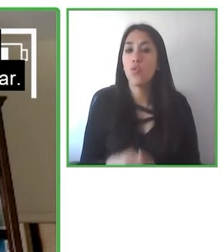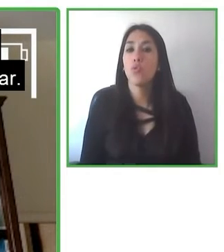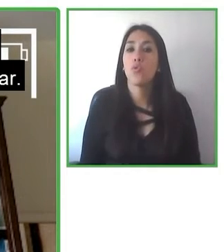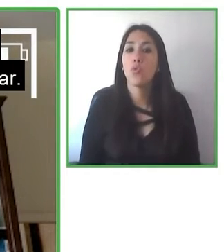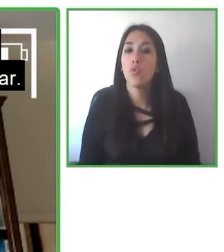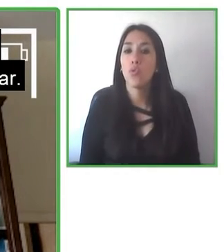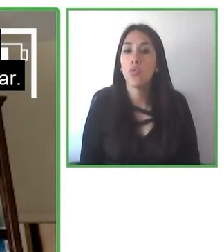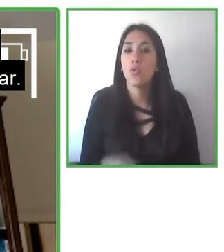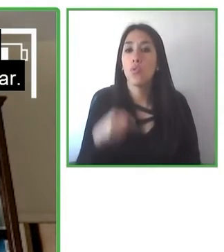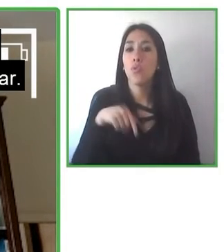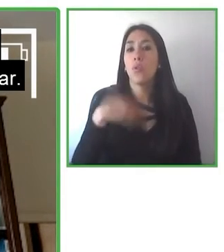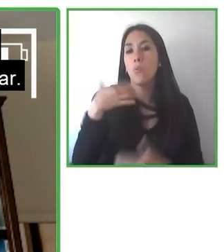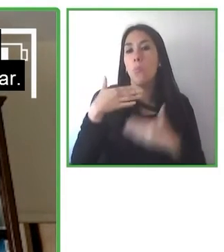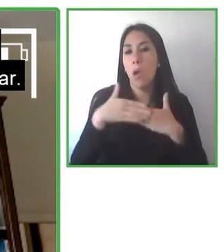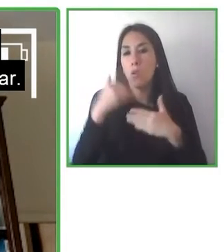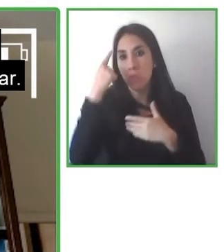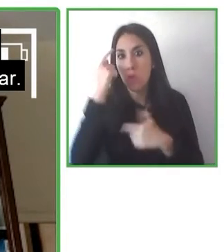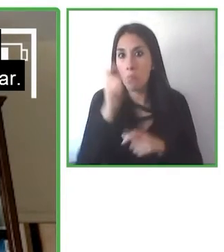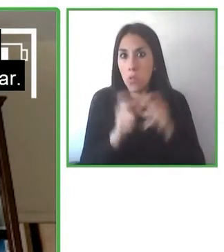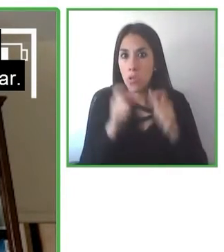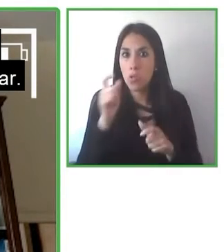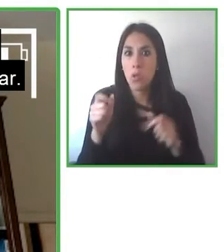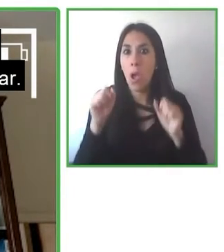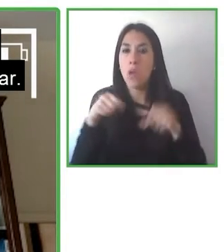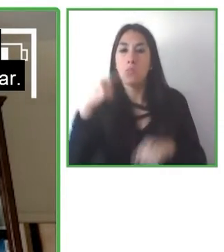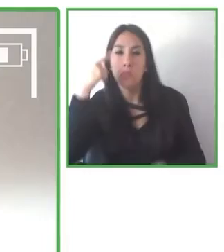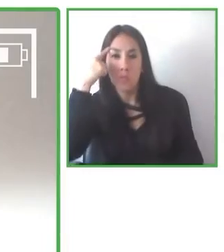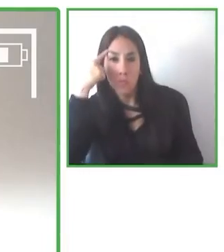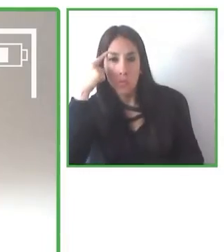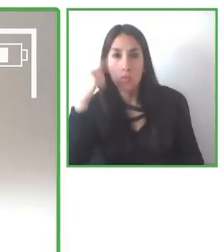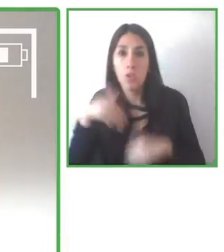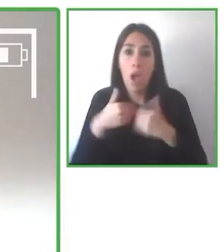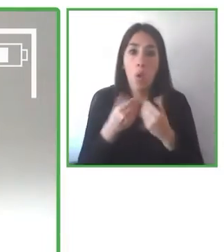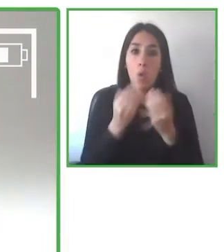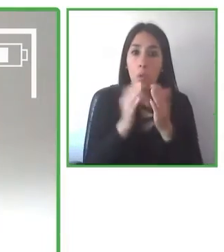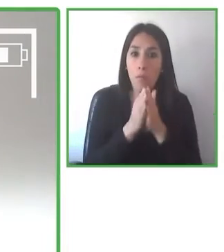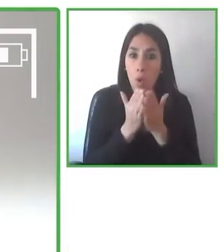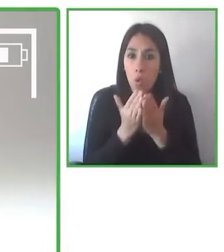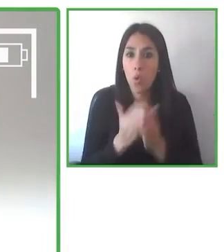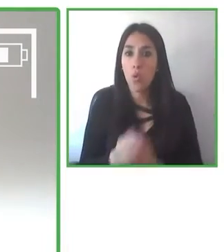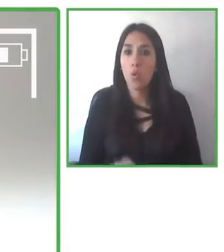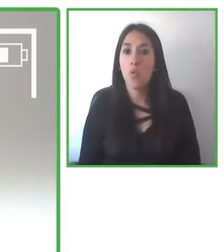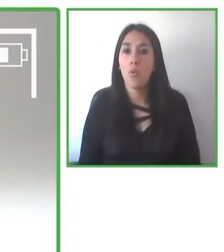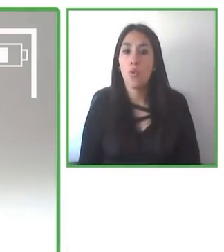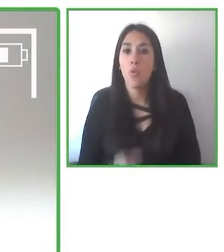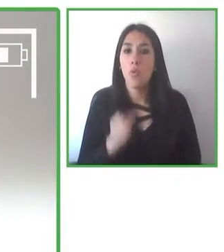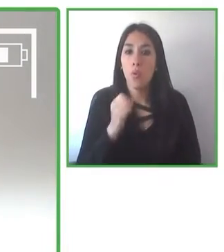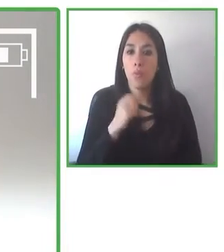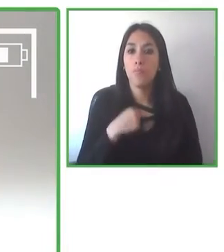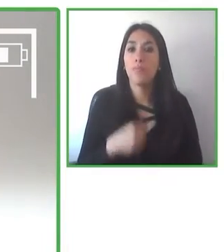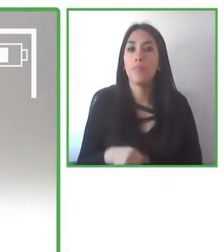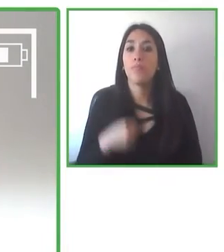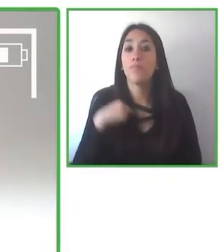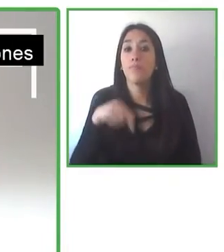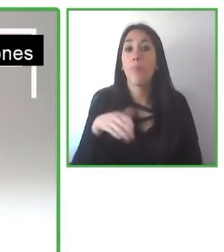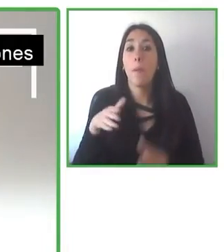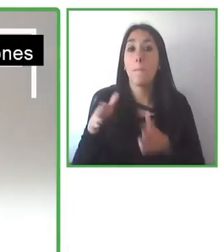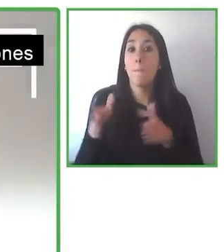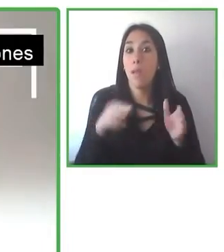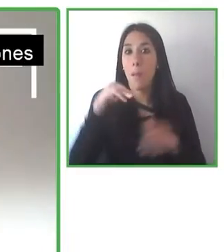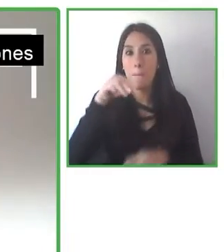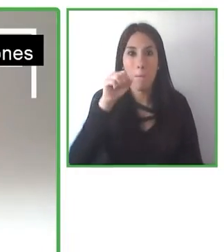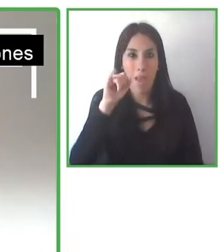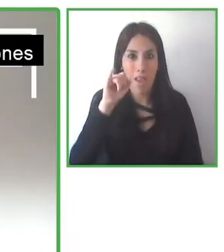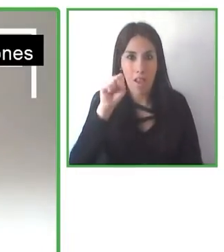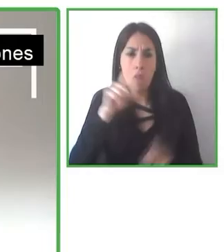Para que la gente entendiera o que creía que no podía explicar. Participé en la ejecución de